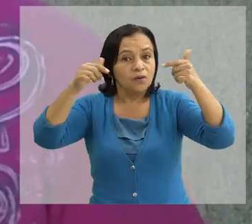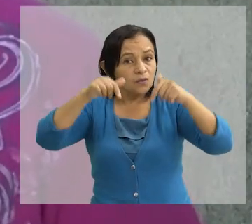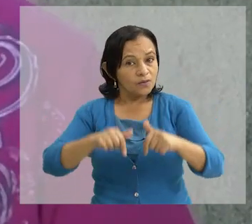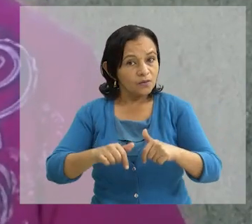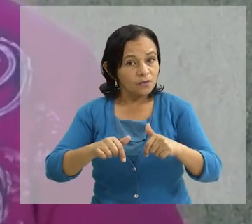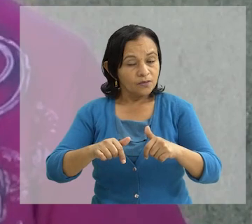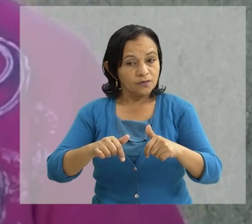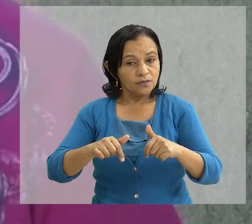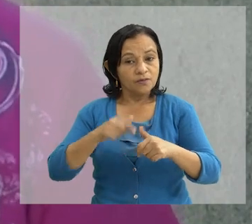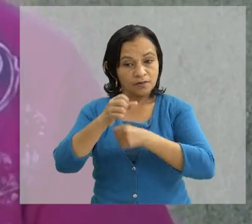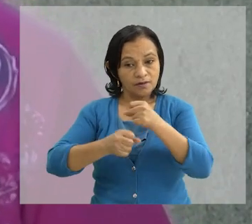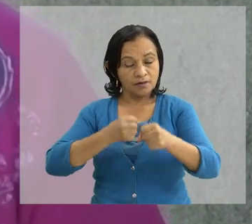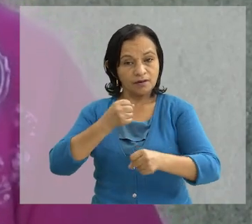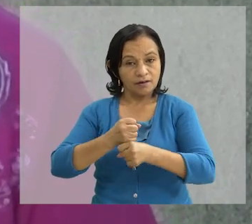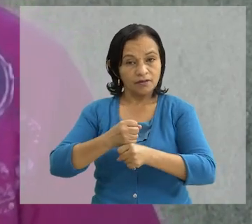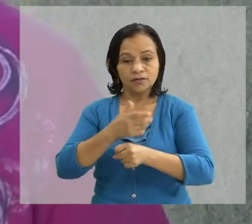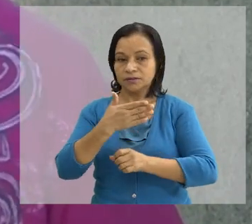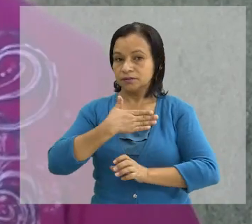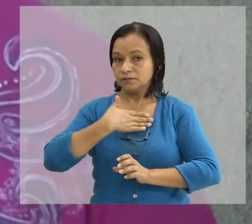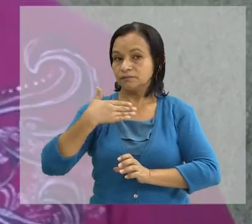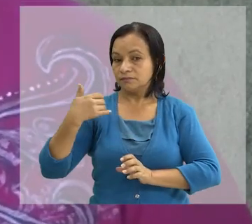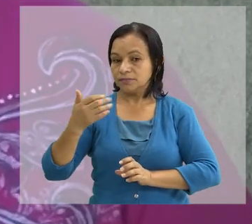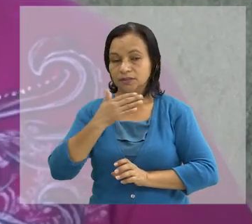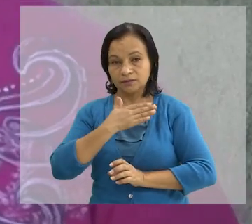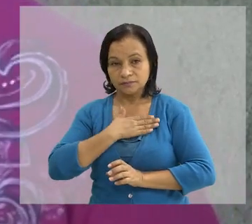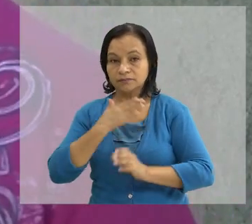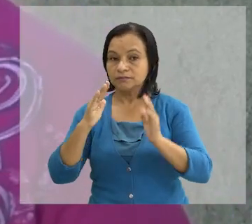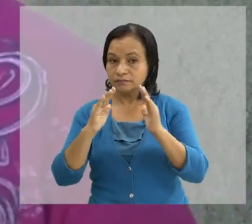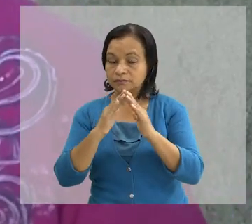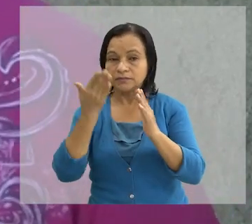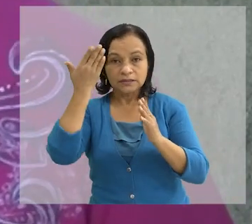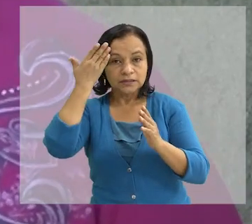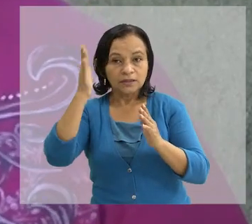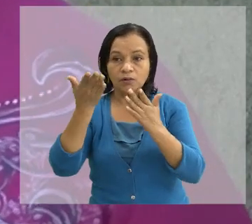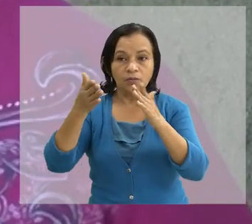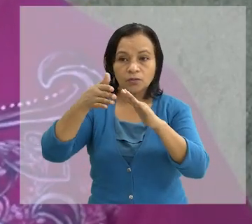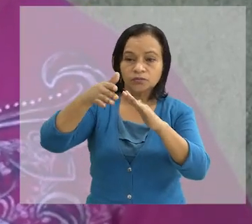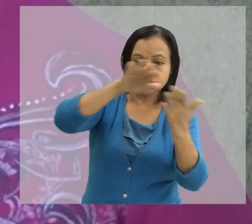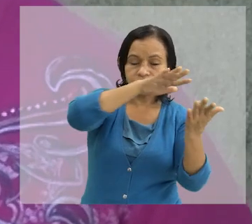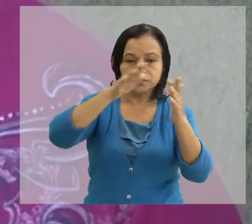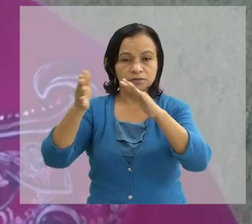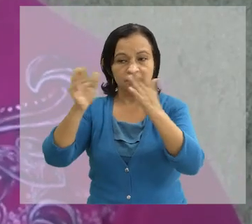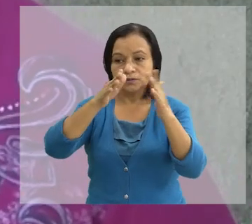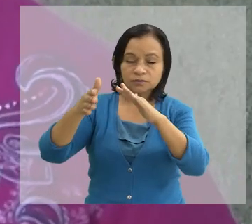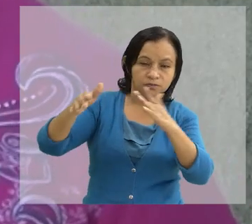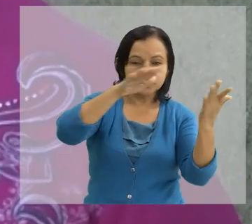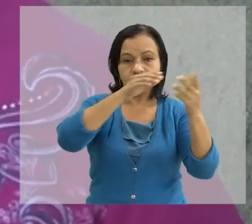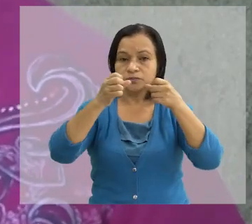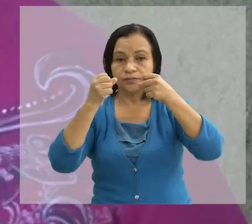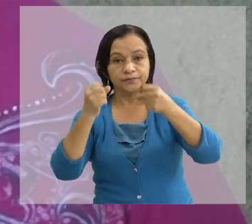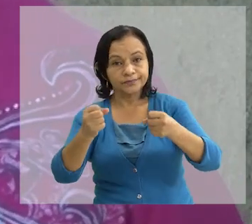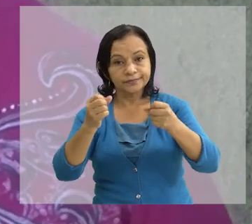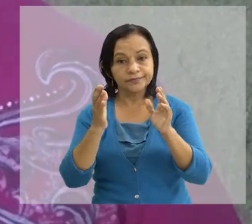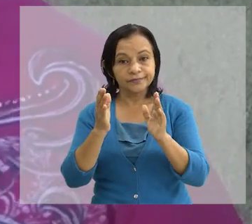pues en estos últimos años hemos mejorado un poquito porque sabemos como el viento nos golpea muy duro